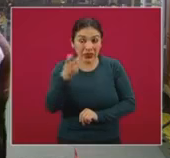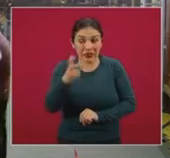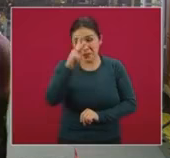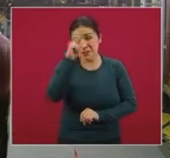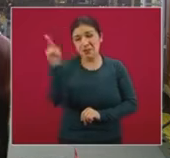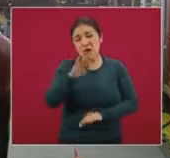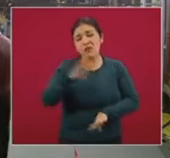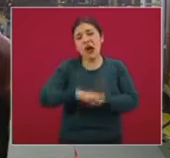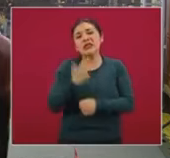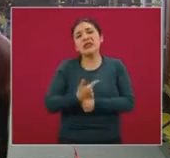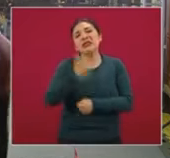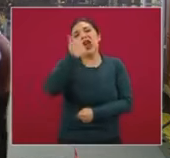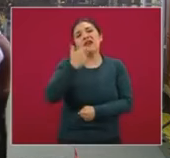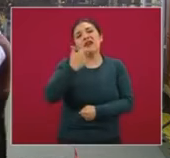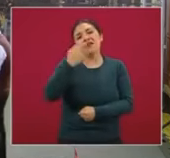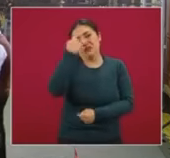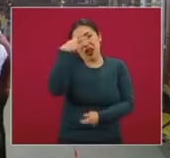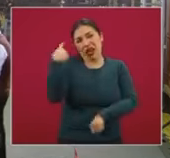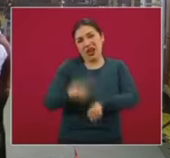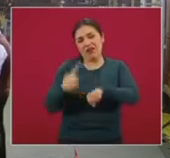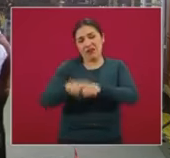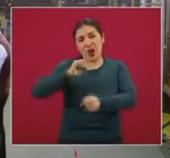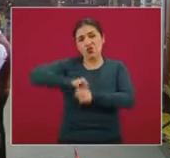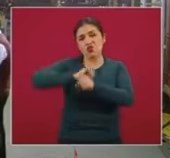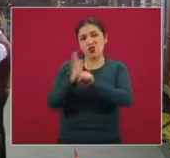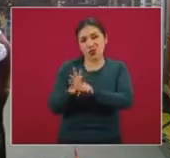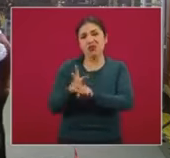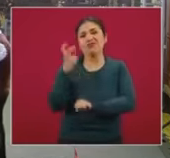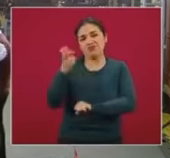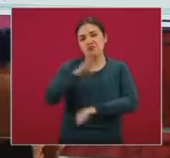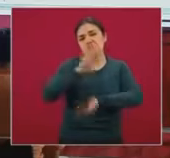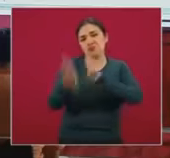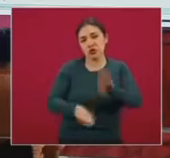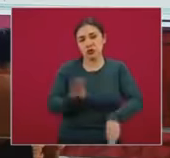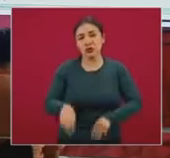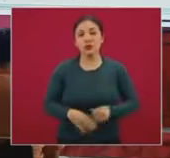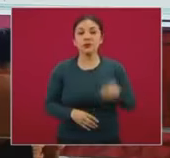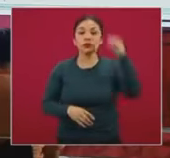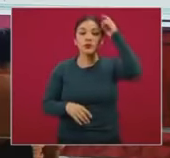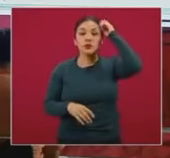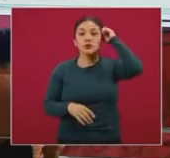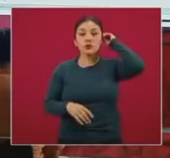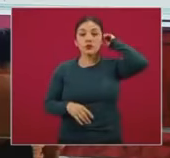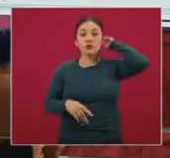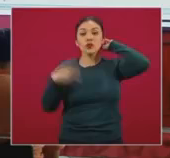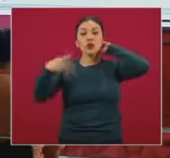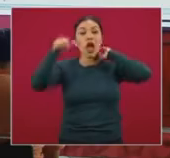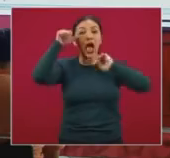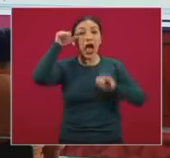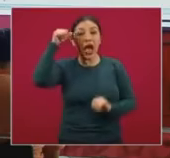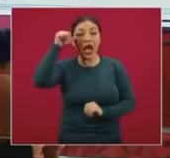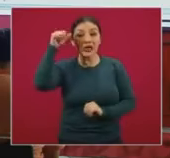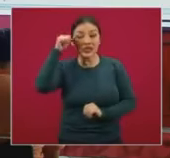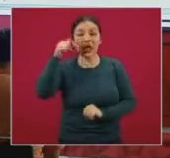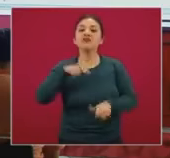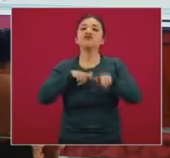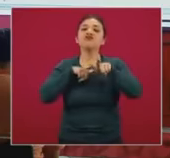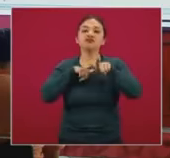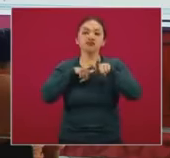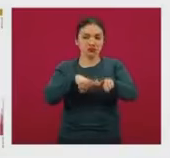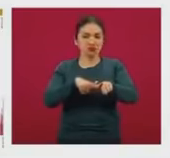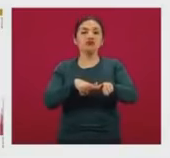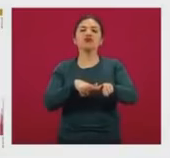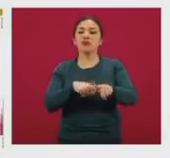complicación o el peor desenlace que tenemos en relación a COVID-19. El Asia sudoriental sigue la tendencia